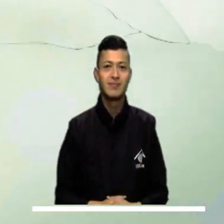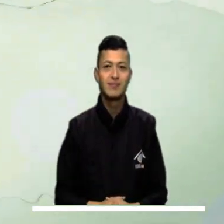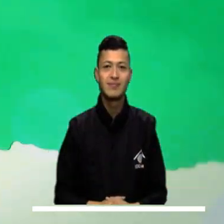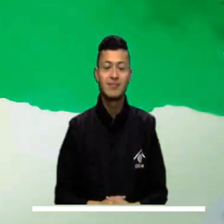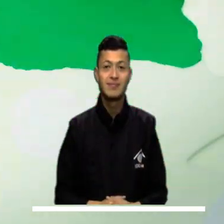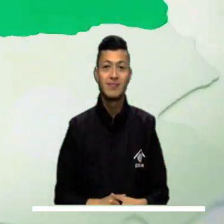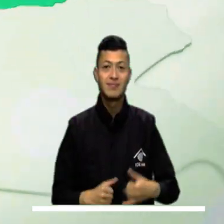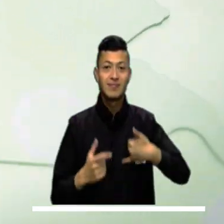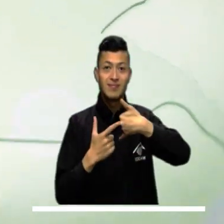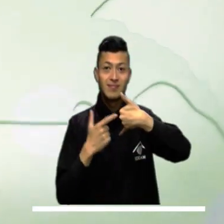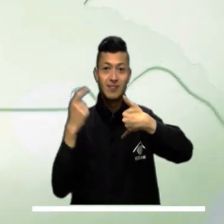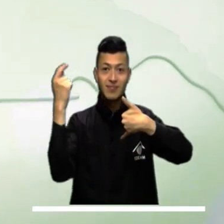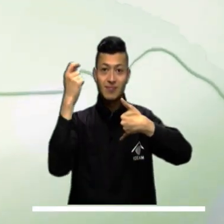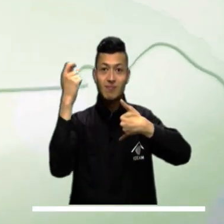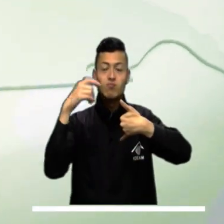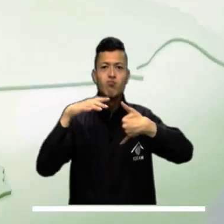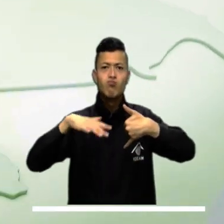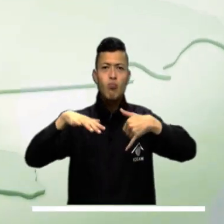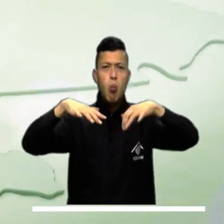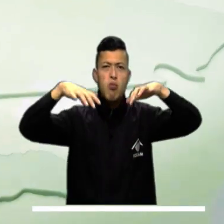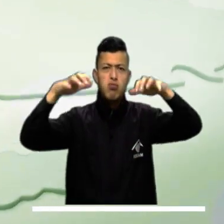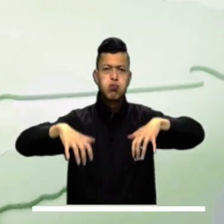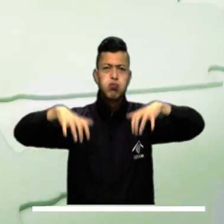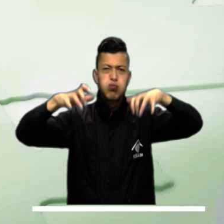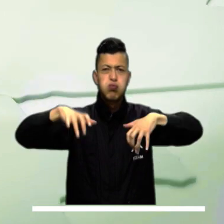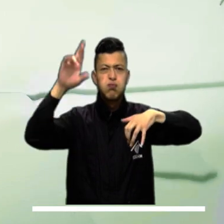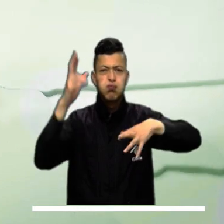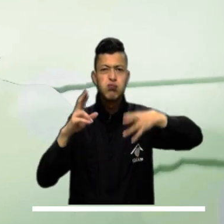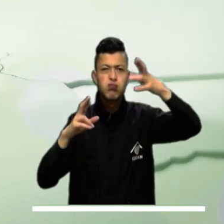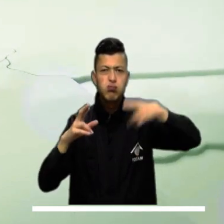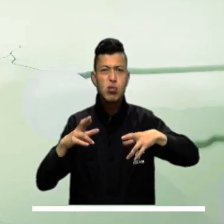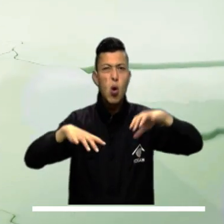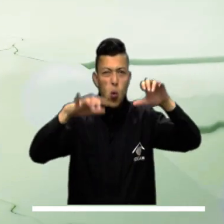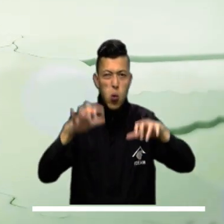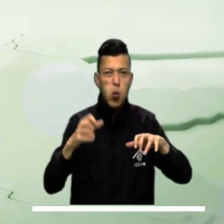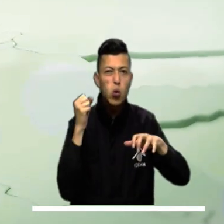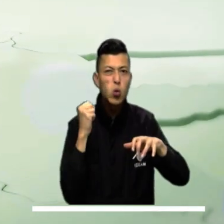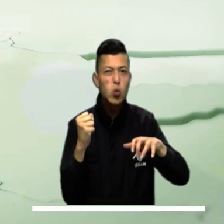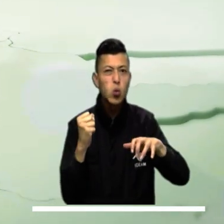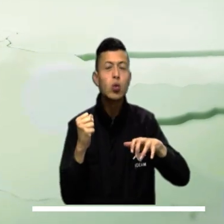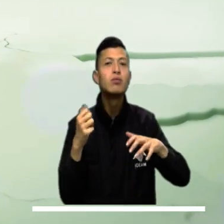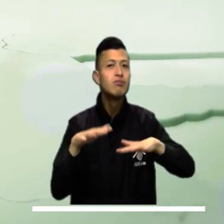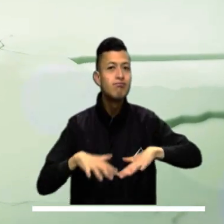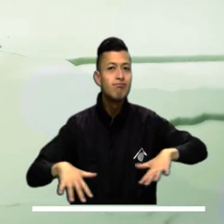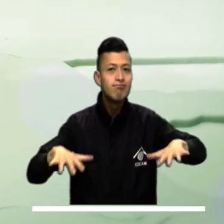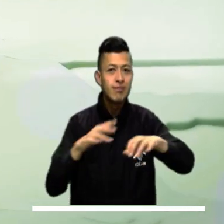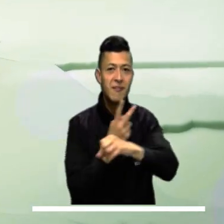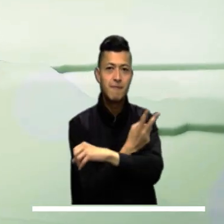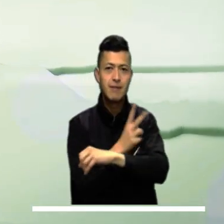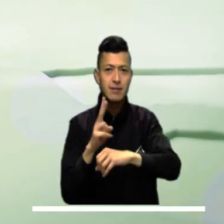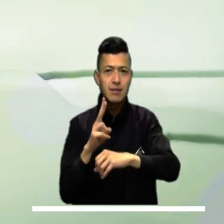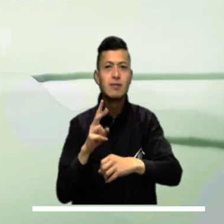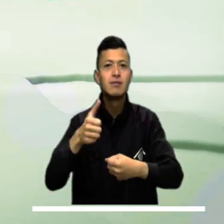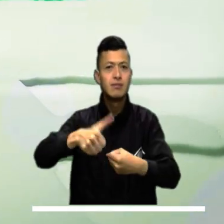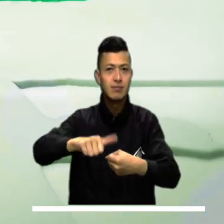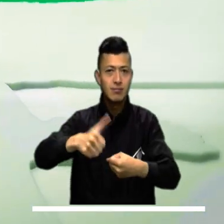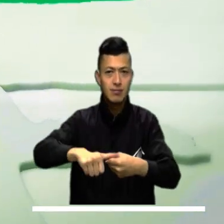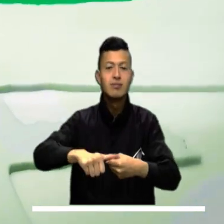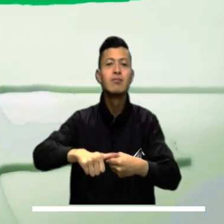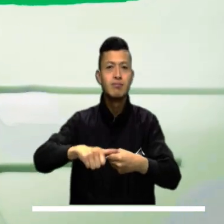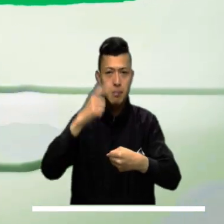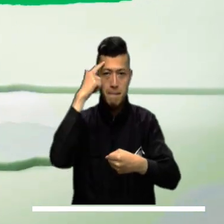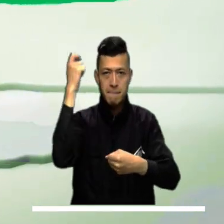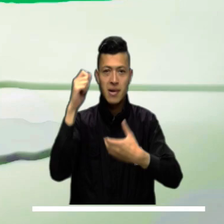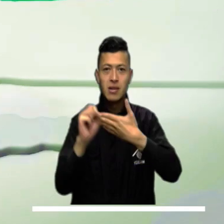La Orinoquía podría recibir tormentas eléctricas en momentos de lluvia intensa sobre amplias zonas de Bichada, Arauca,